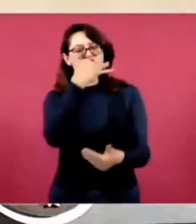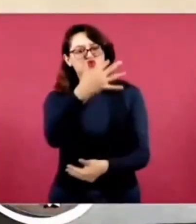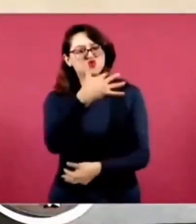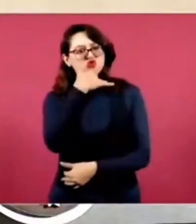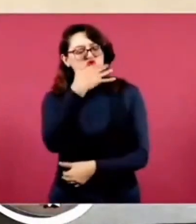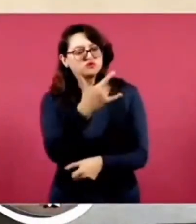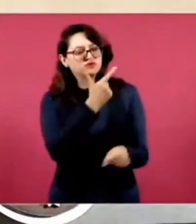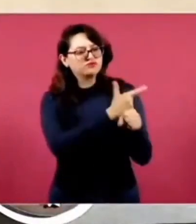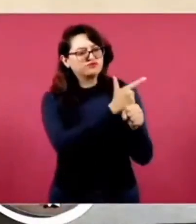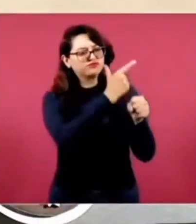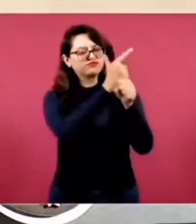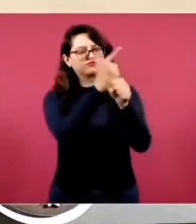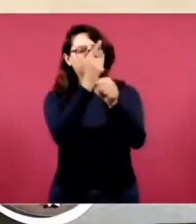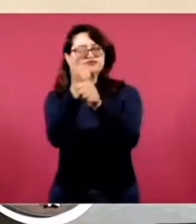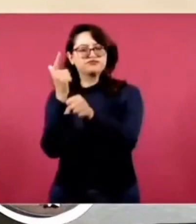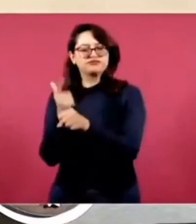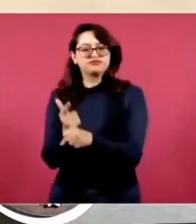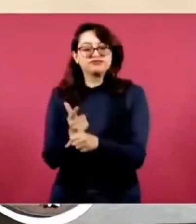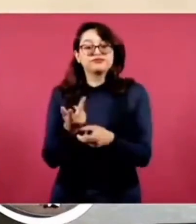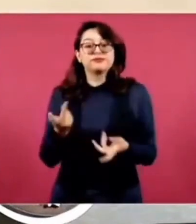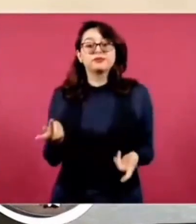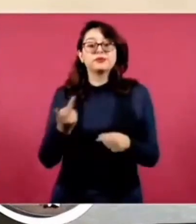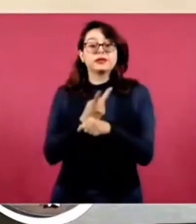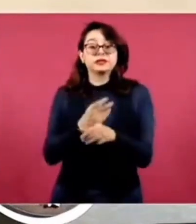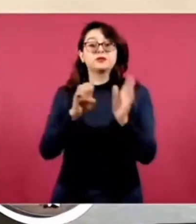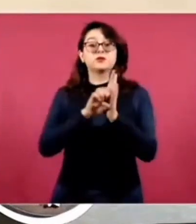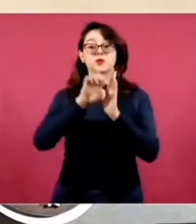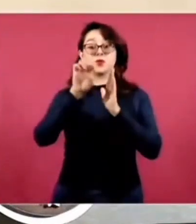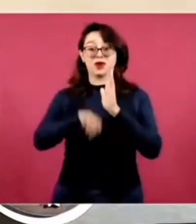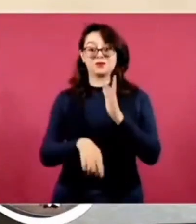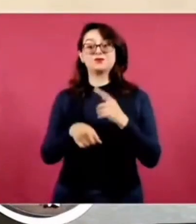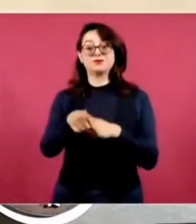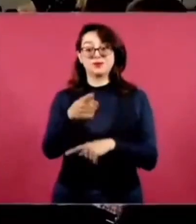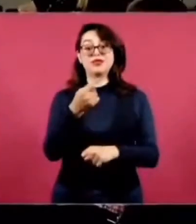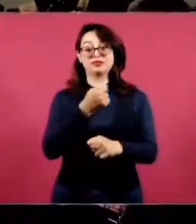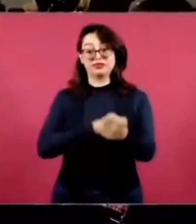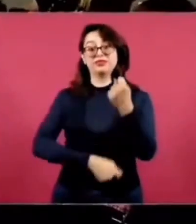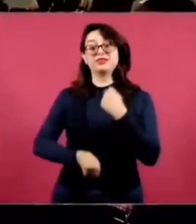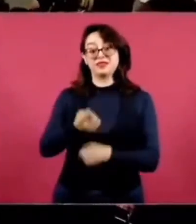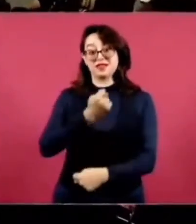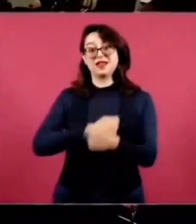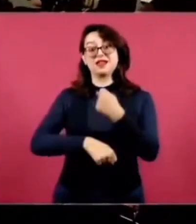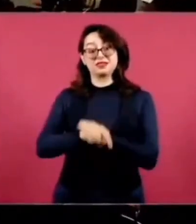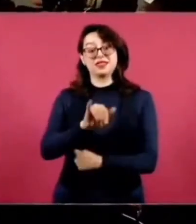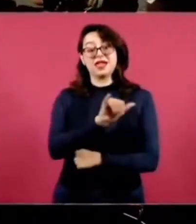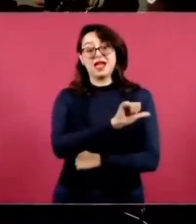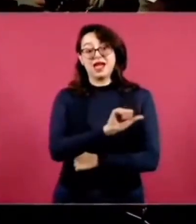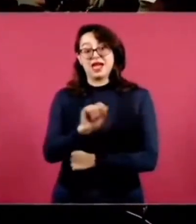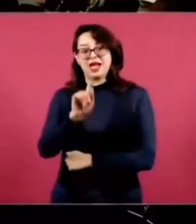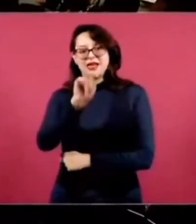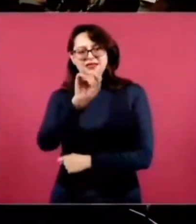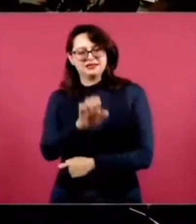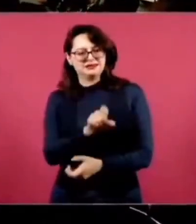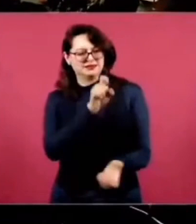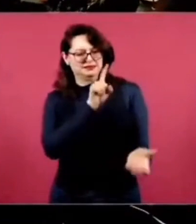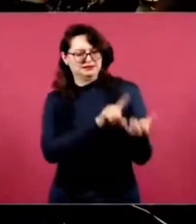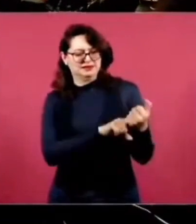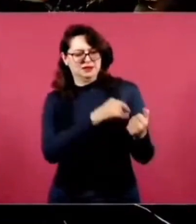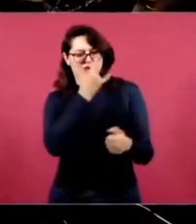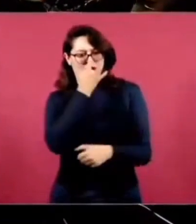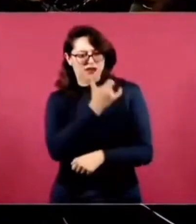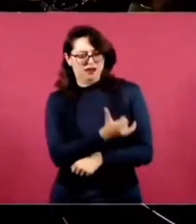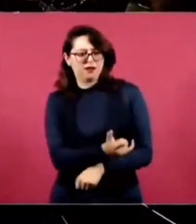porque pues ya no estaban resultando propiamente productivas.